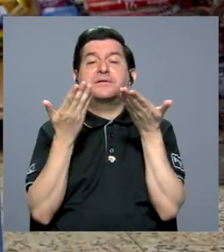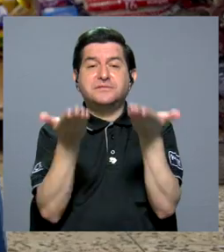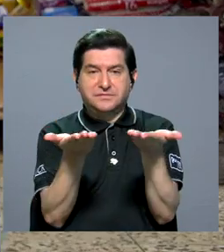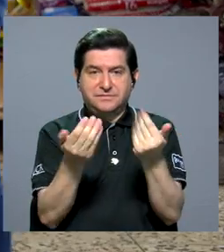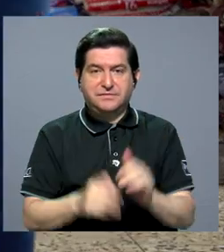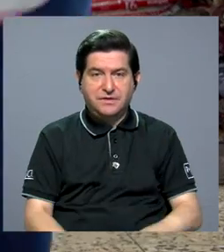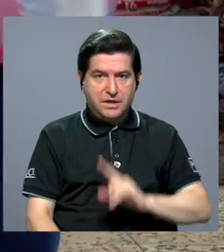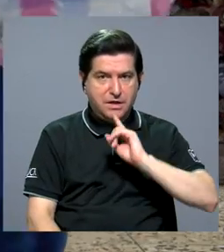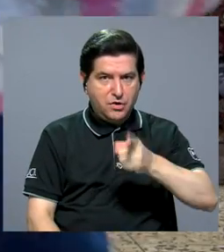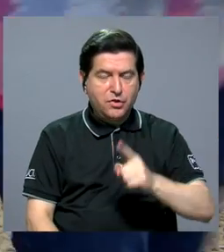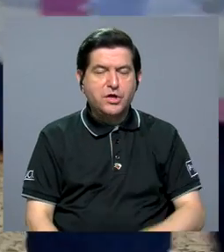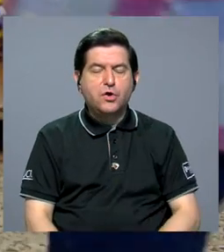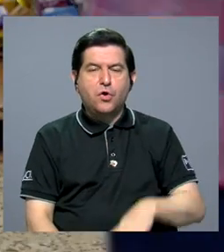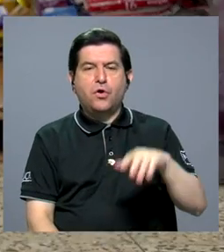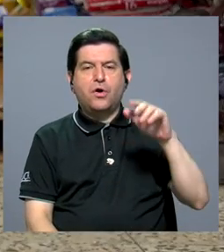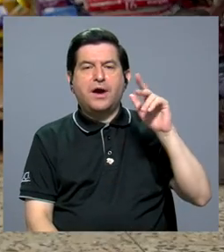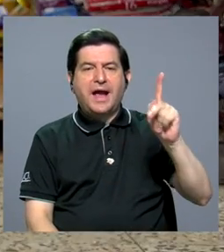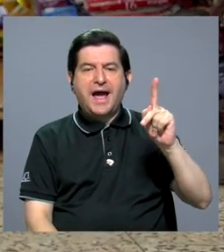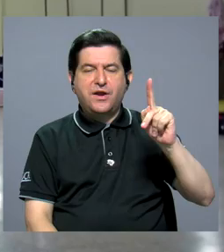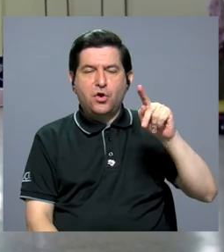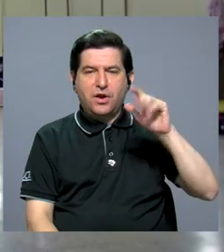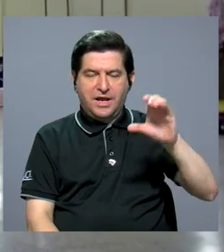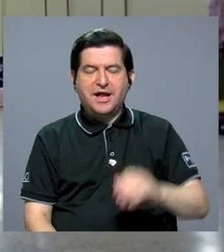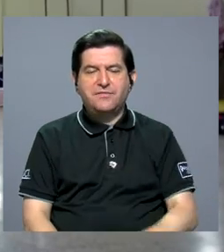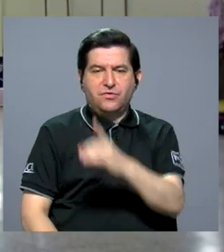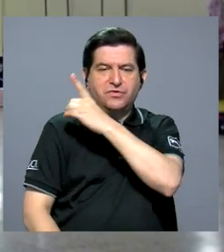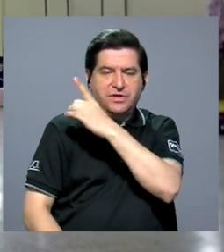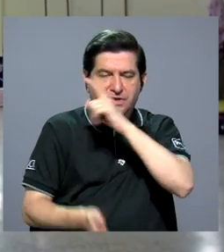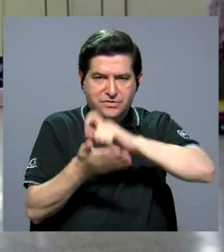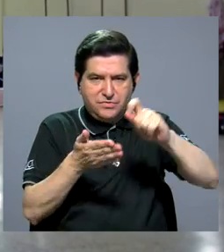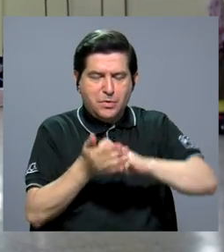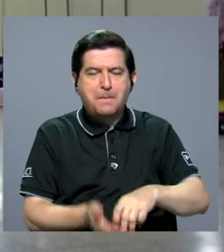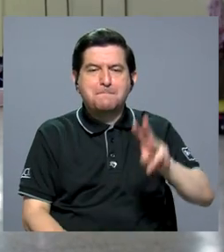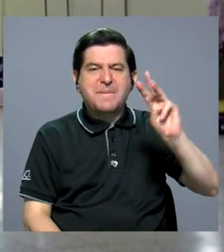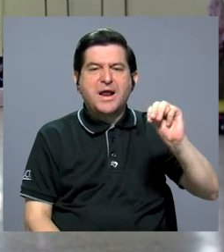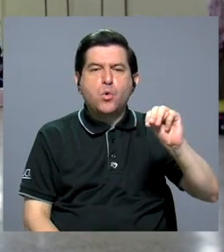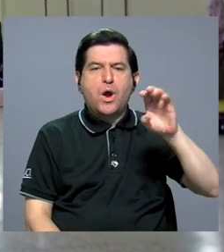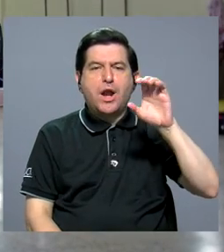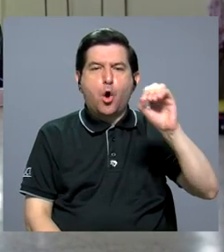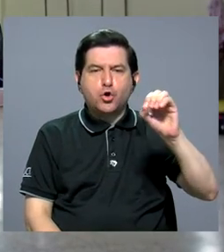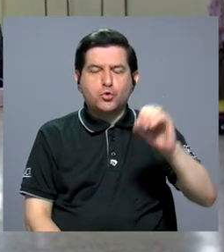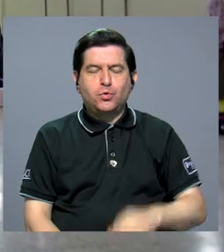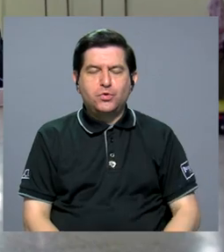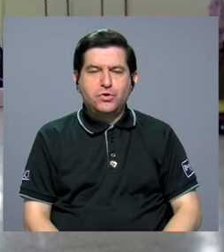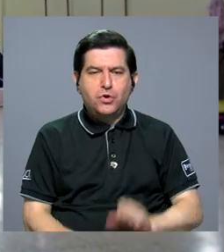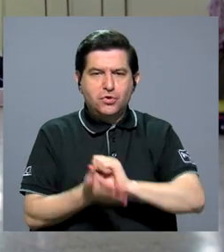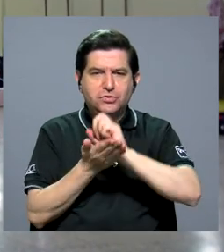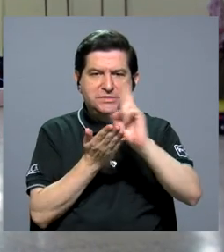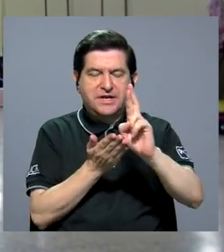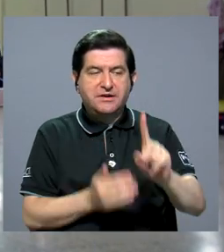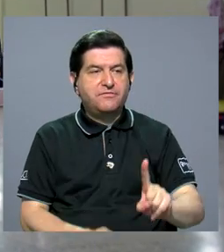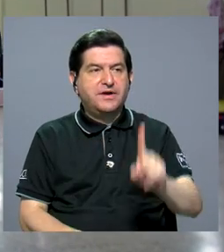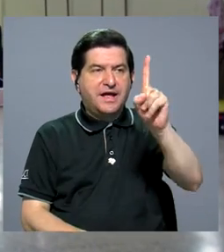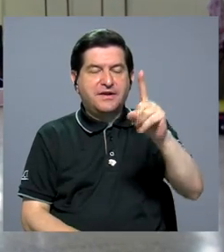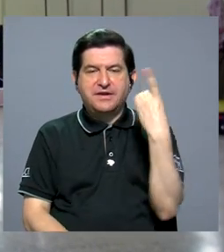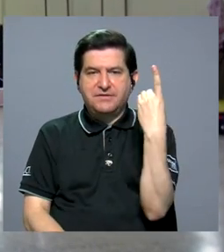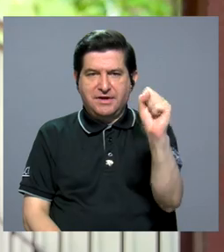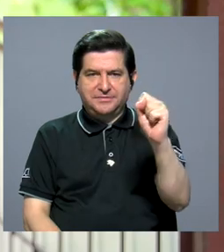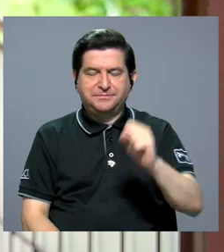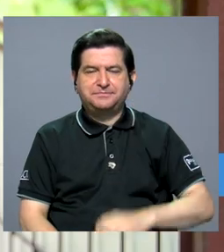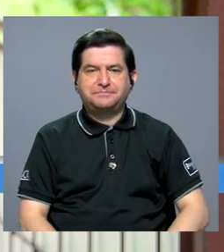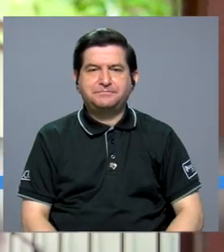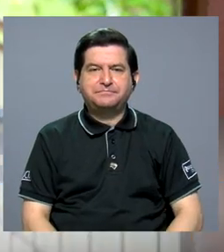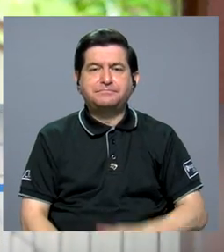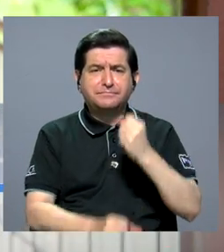Así lo mencionó Carol Calvo, directora de la Escuela Manuel Ortuño, ubicada en San Rafael Arriba de Desamparados.